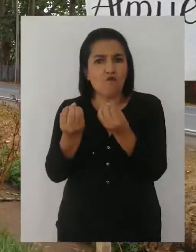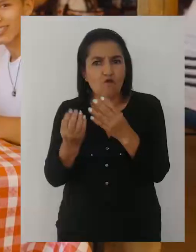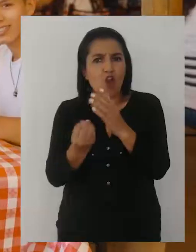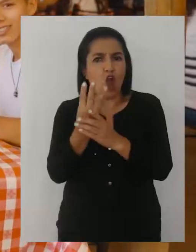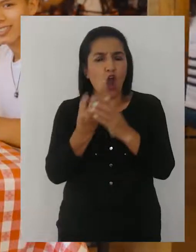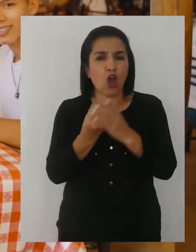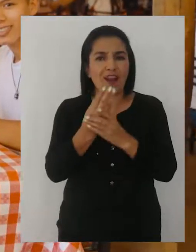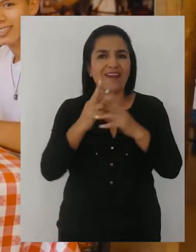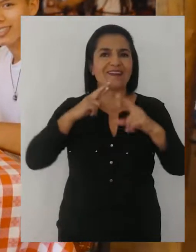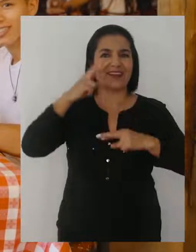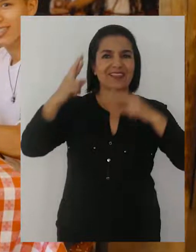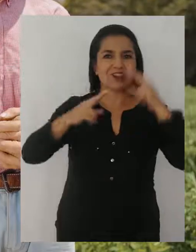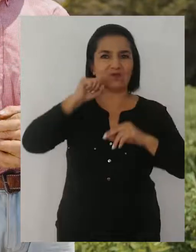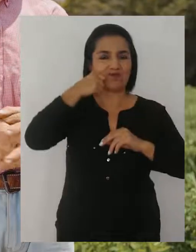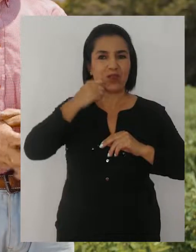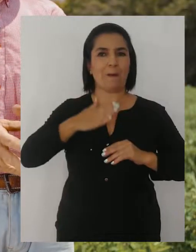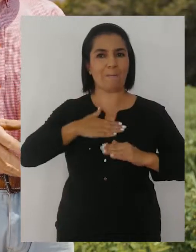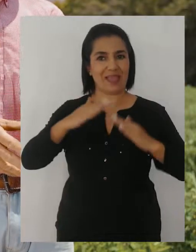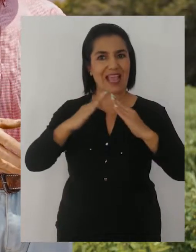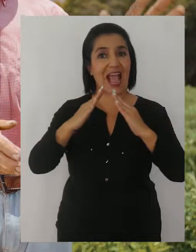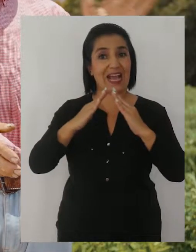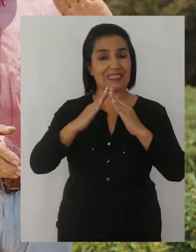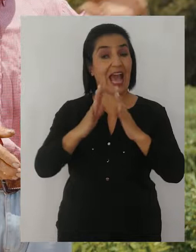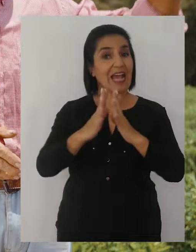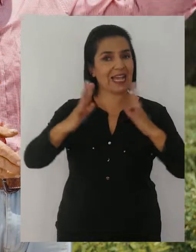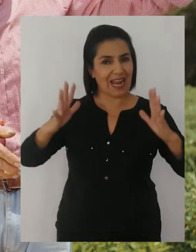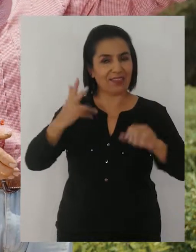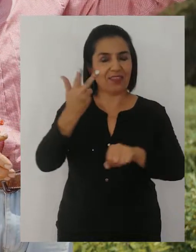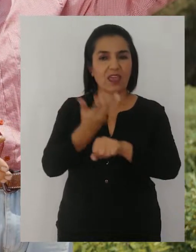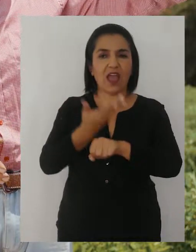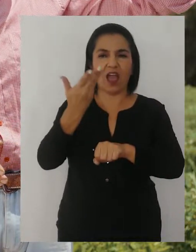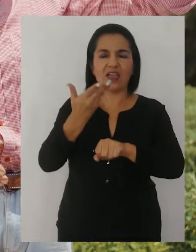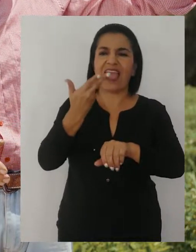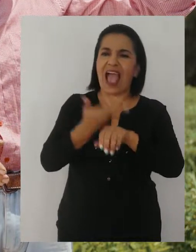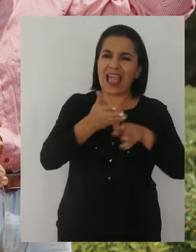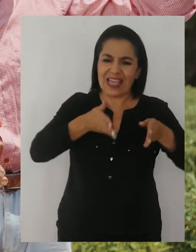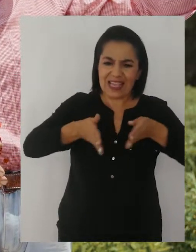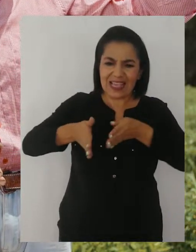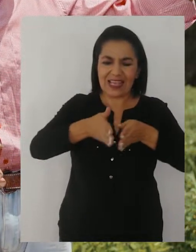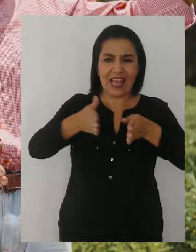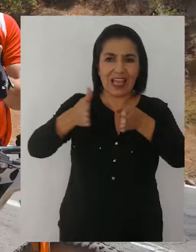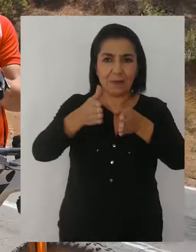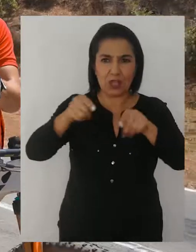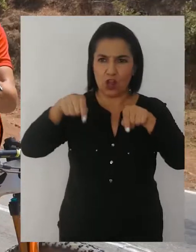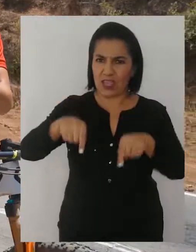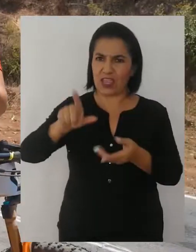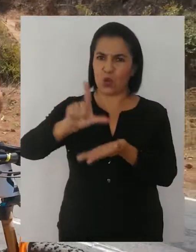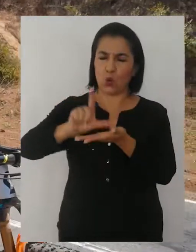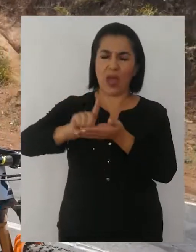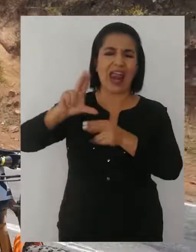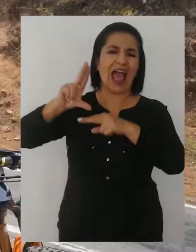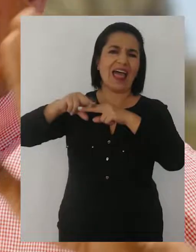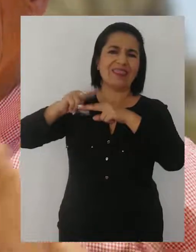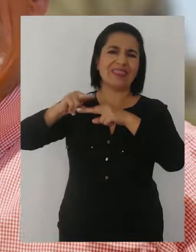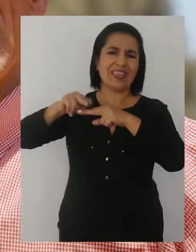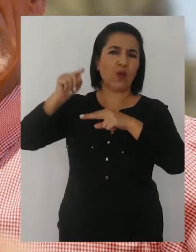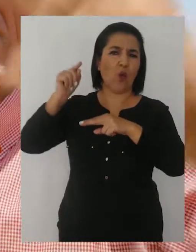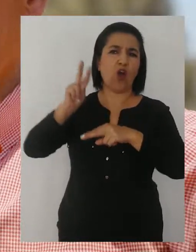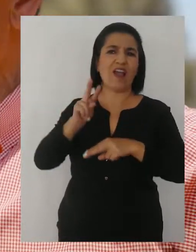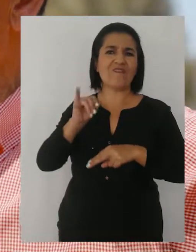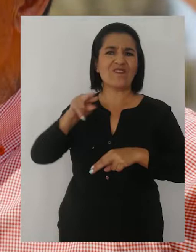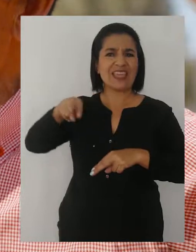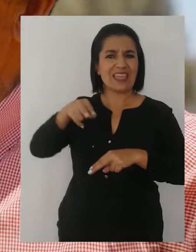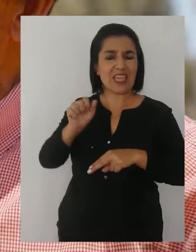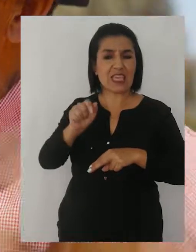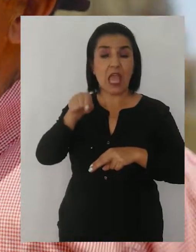ejemplo, que es el más grande que hay. Hay como una ruta que se hace acá en el sector de lo que eran las viñas antiguamente. Ahí tienen una ruta los ciclistas que